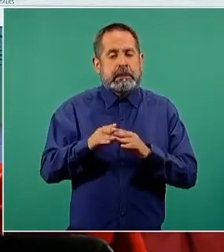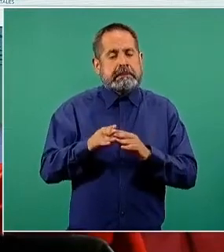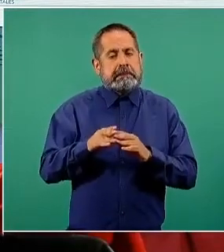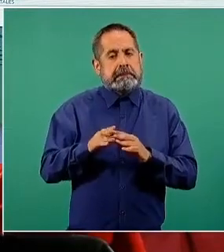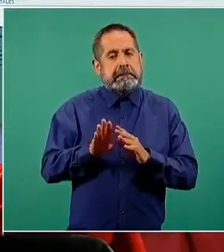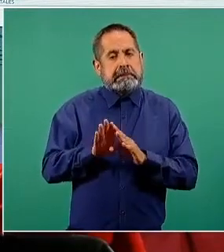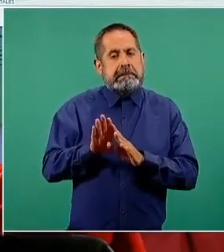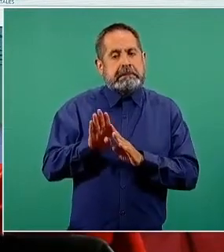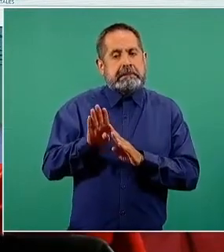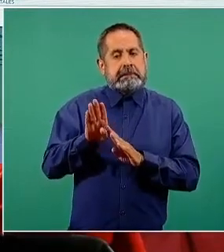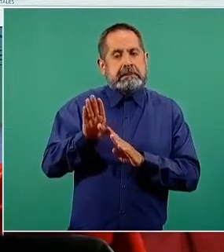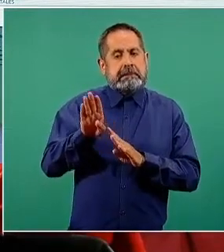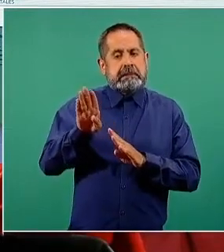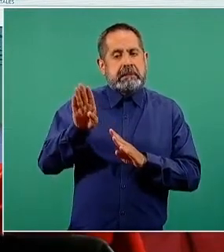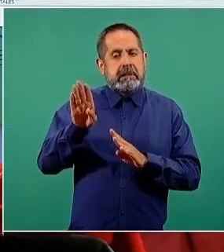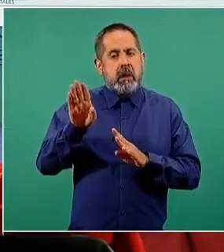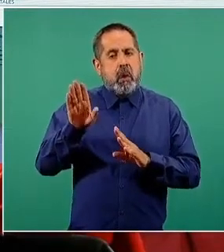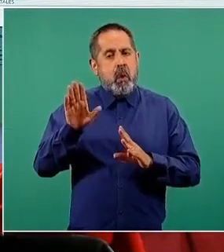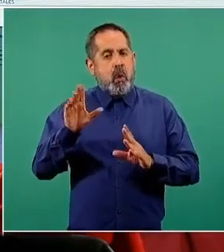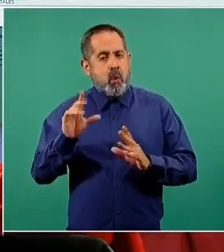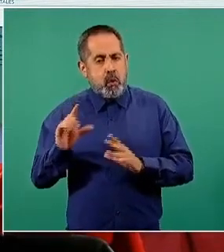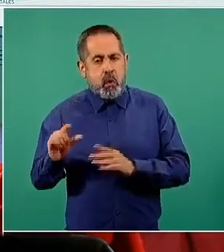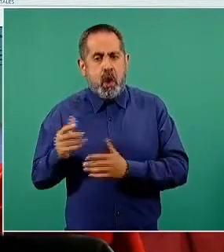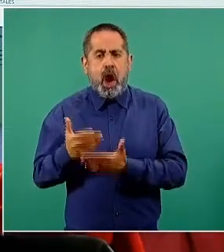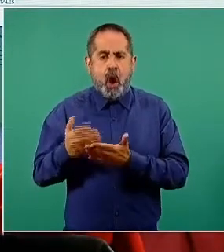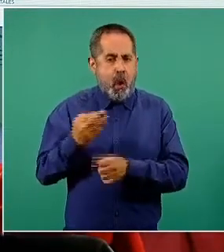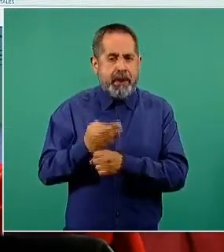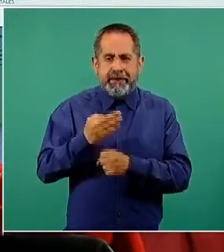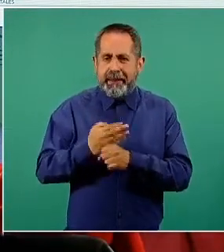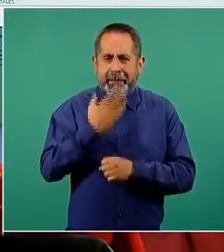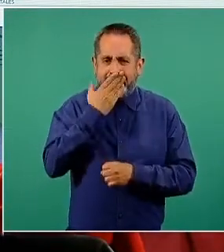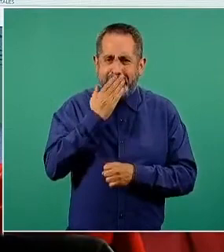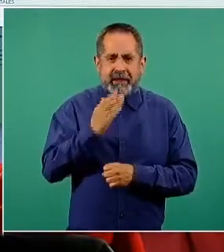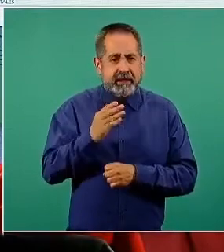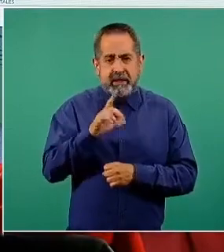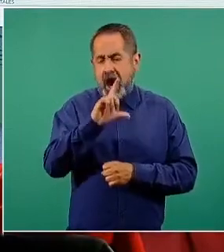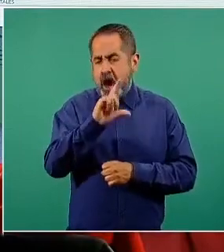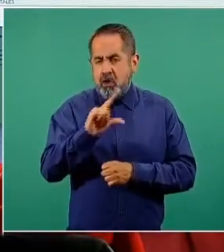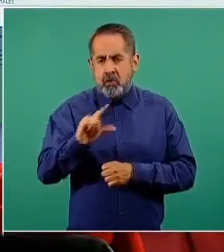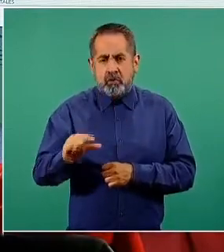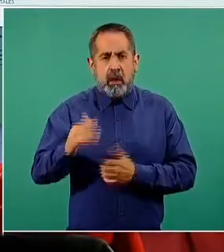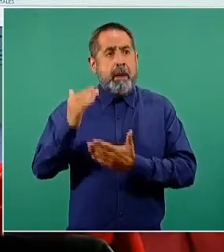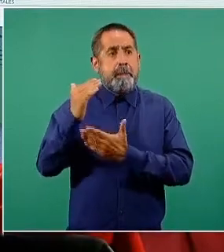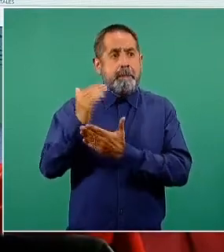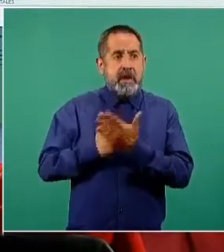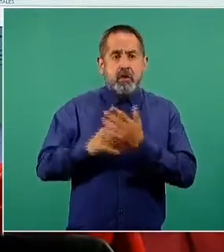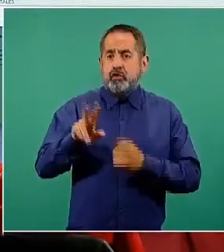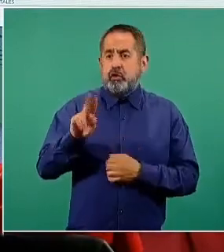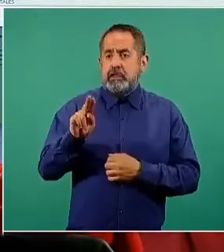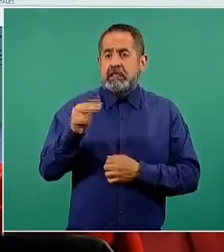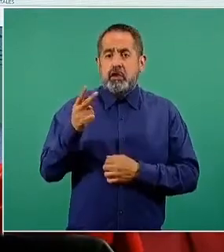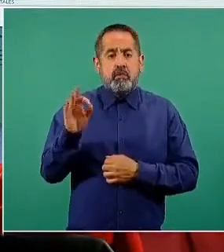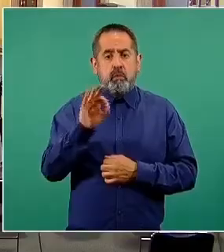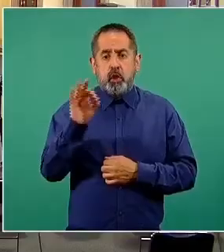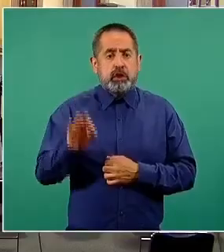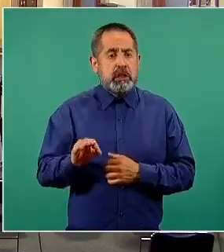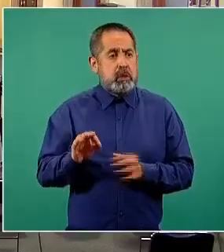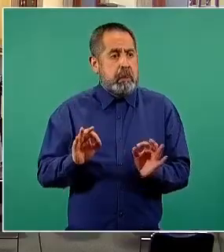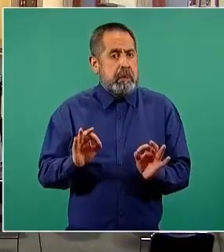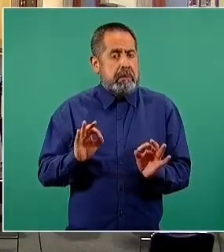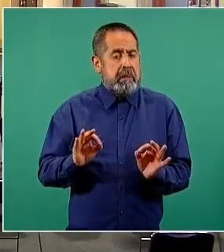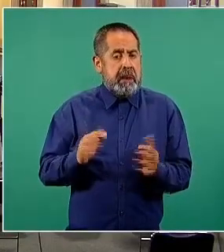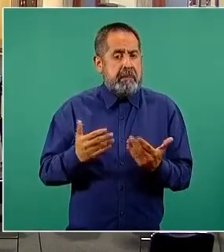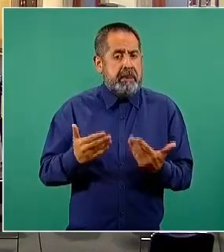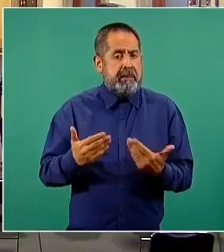corrigiendo en la diagonal, pero se ha mantenido y podemos ver esta disminución de hasta menos 82 por ciento que vemos del punto